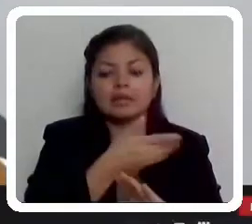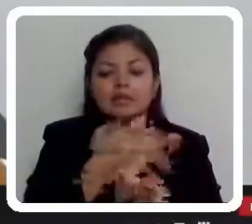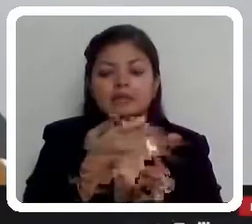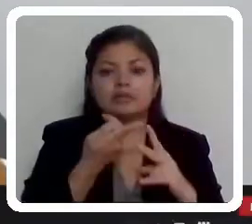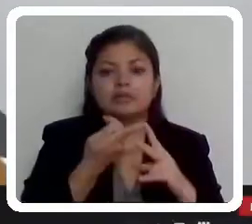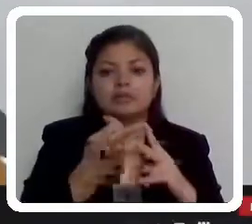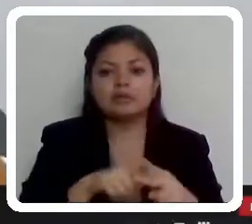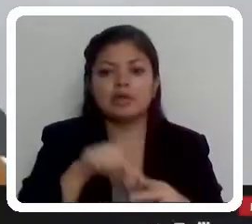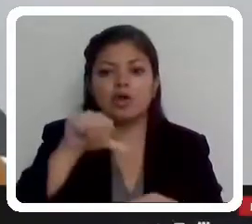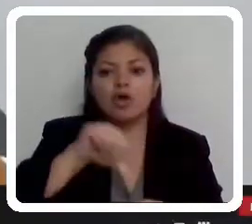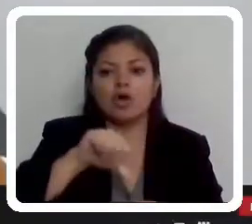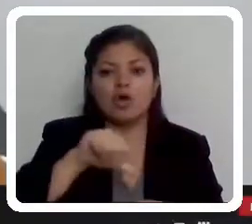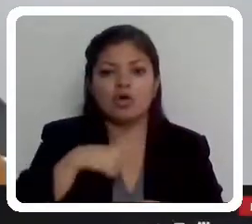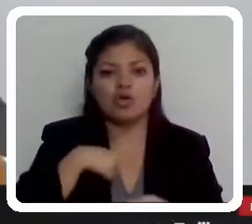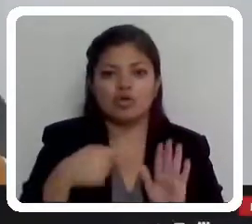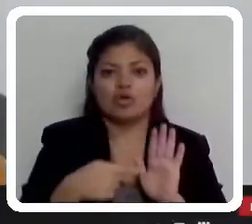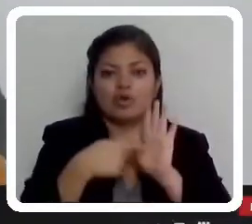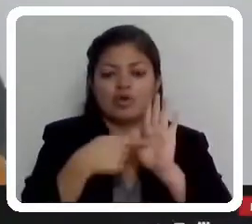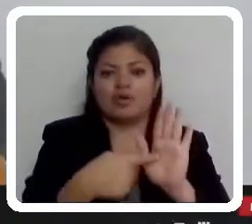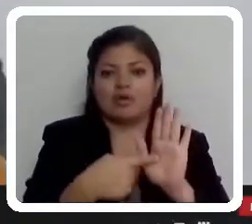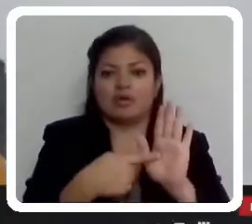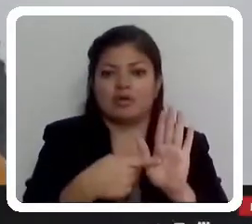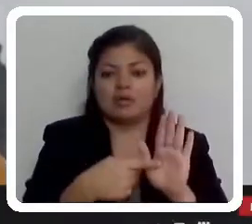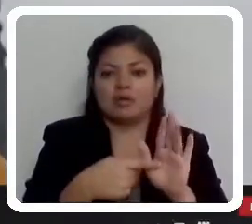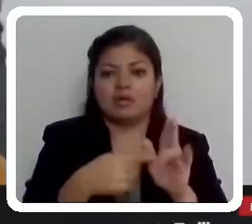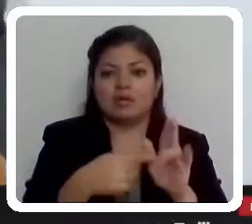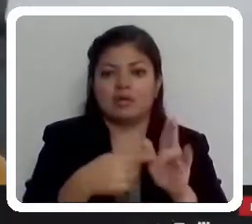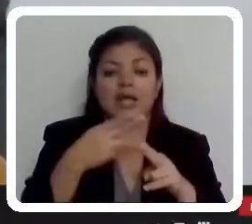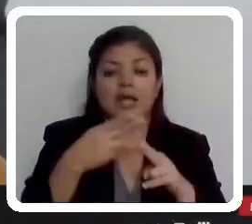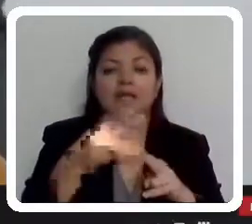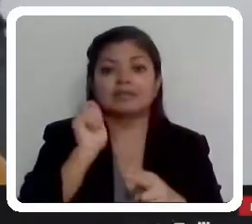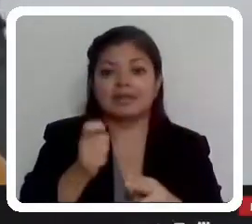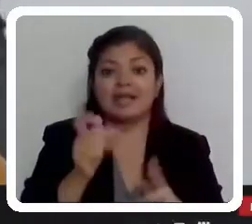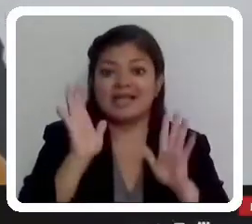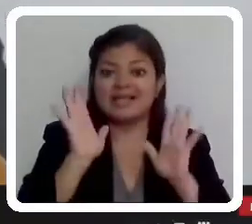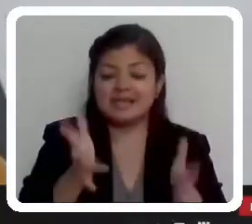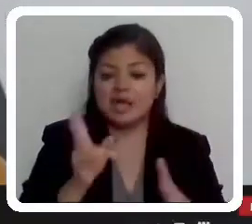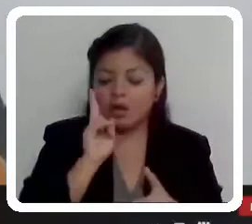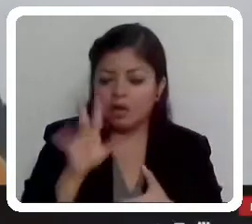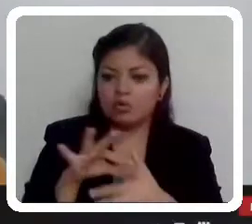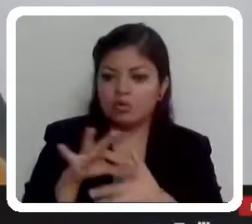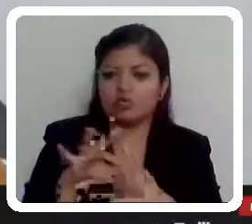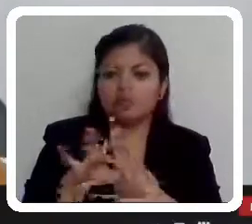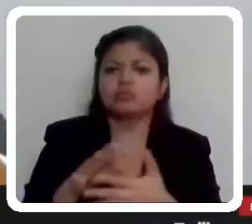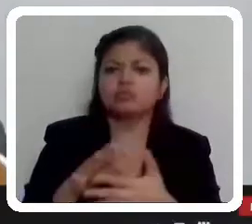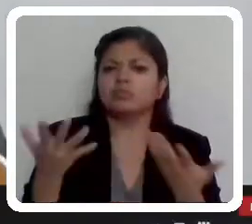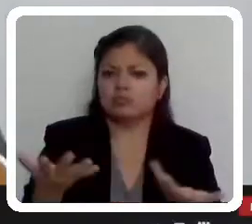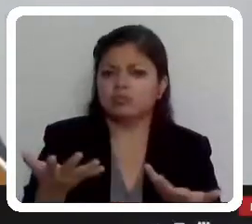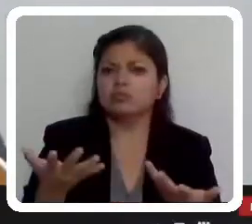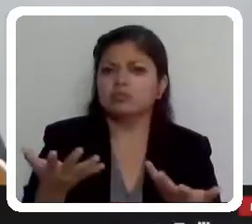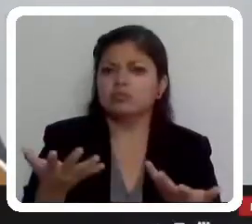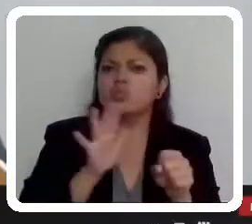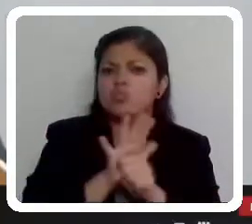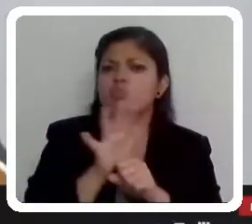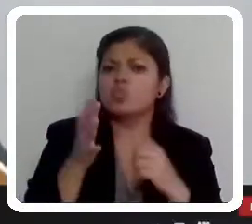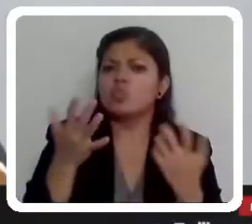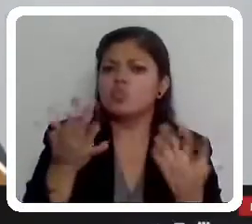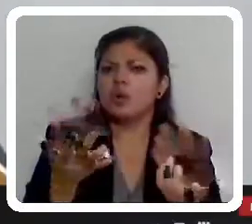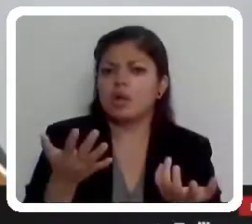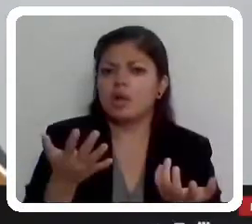hoy presento, salvo en el momento en que se presentan los hechos. ¿Qué se presentó? Se presentó precisamente